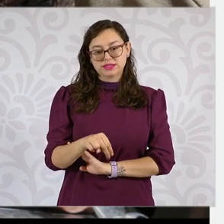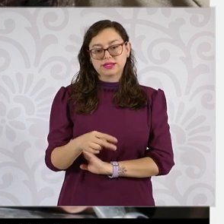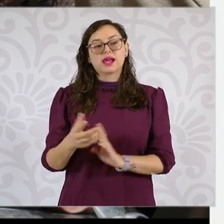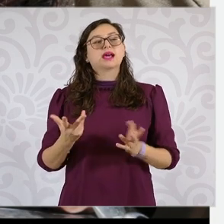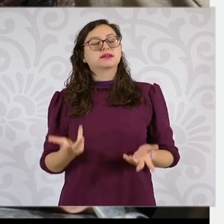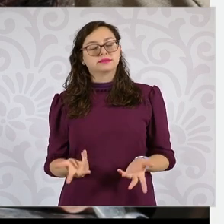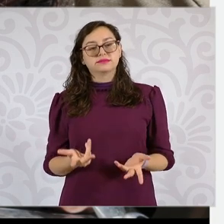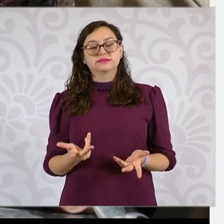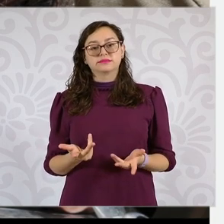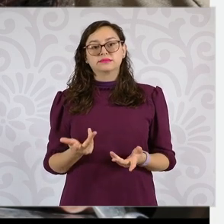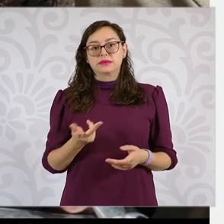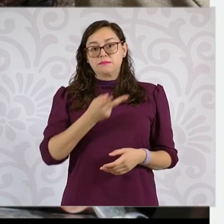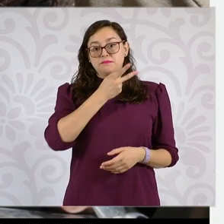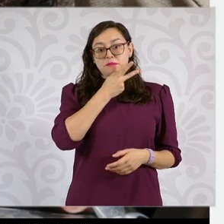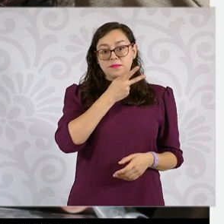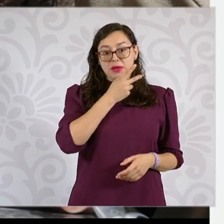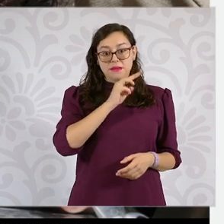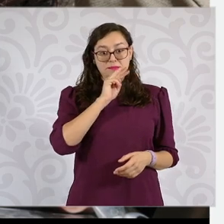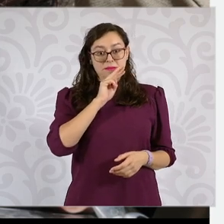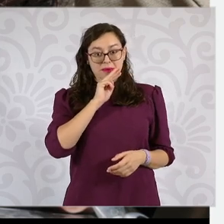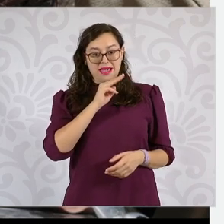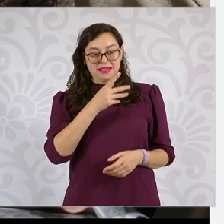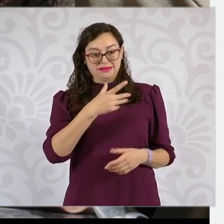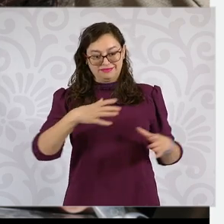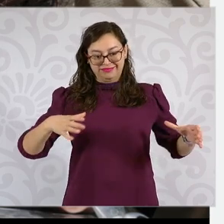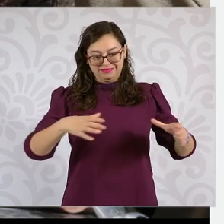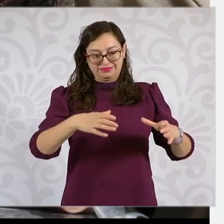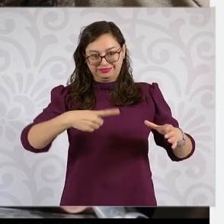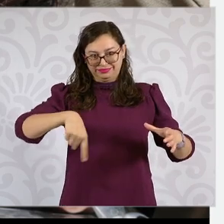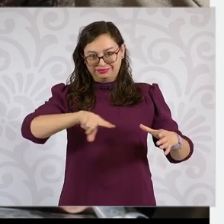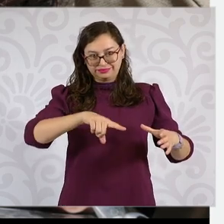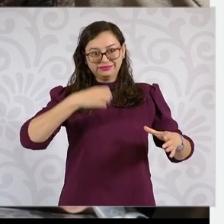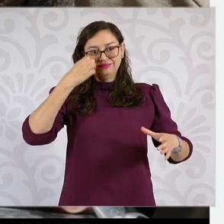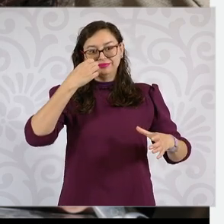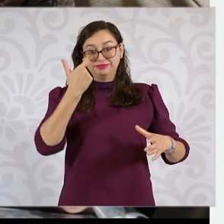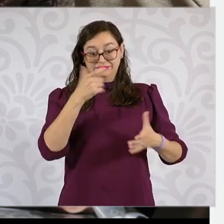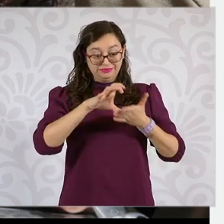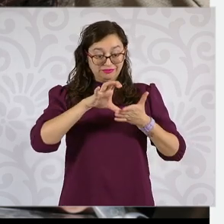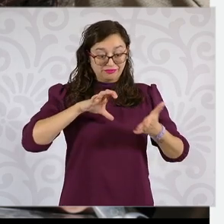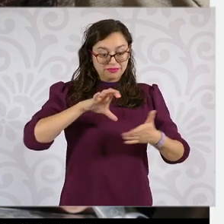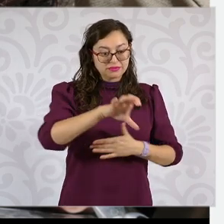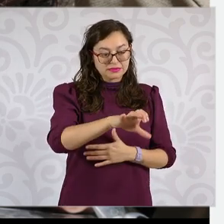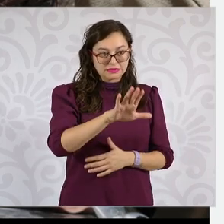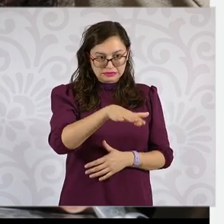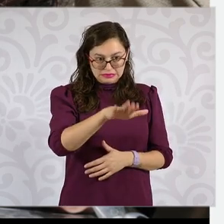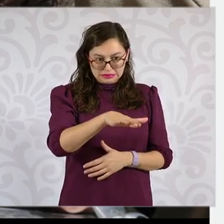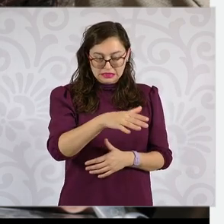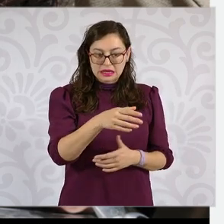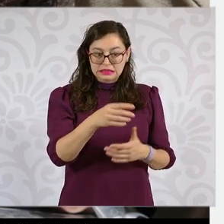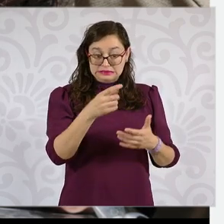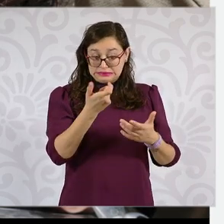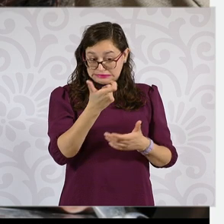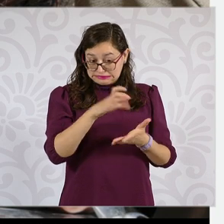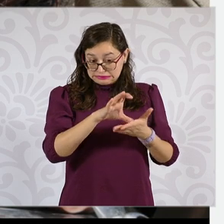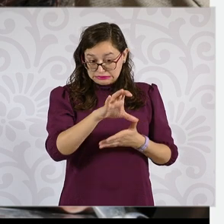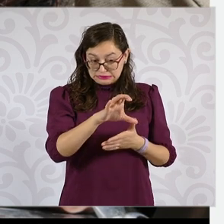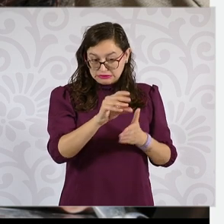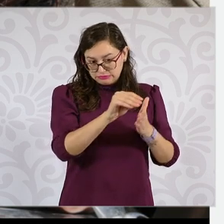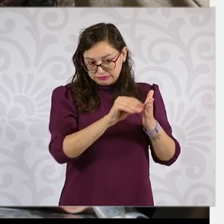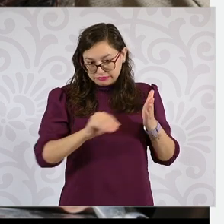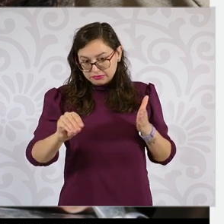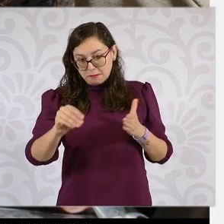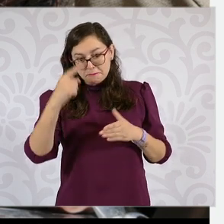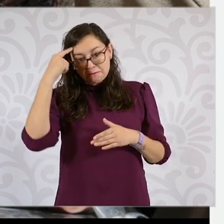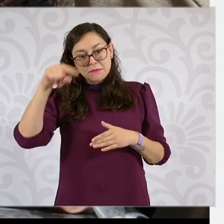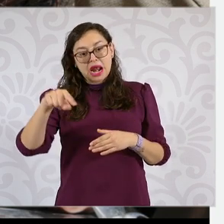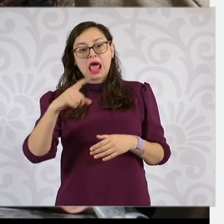deciden en qué se invierten estos recursos, decidan por poner bebederos en las escuelas y que